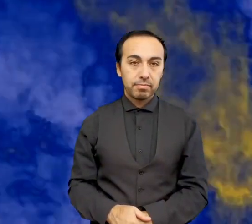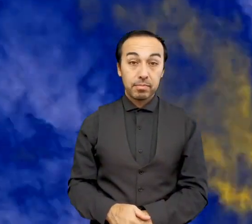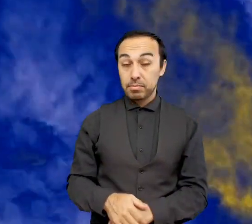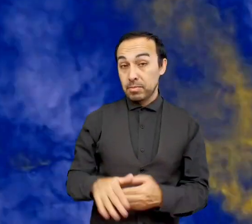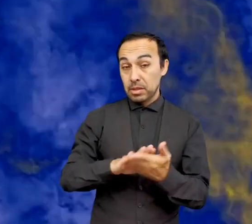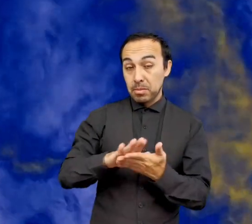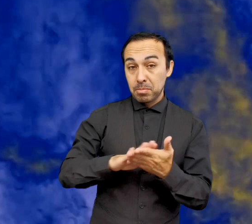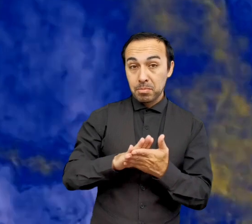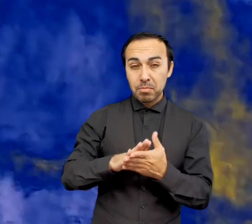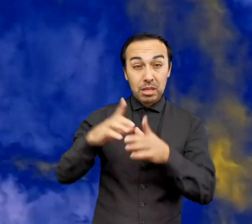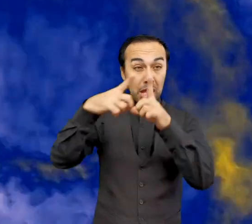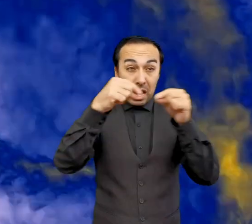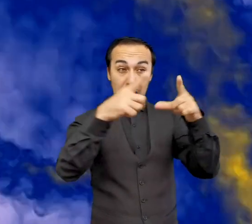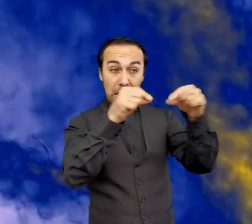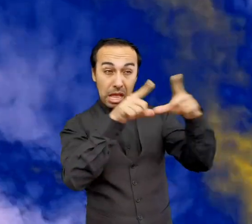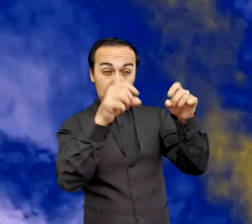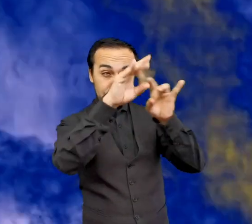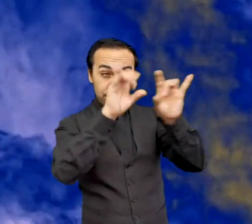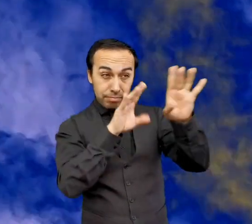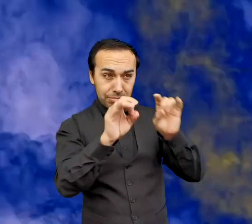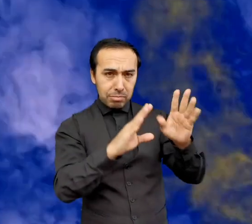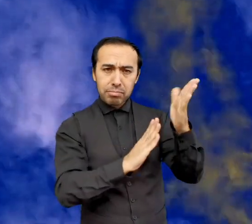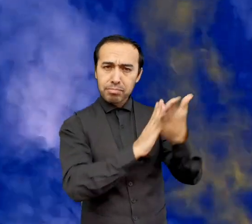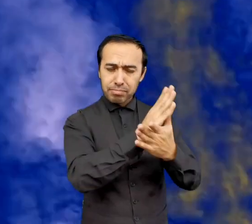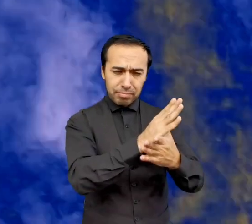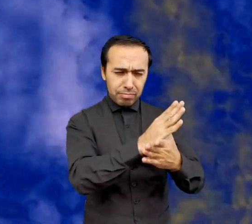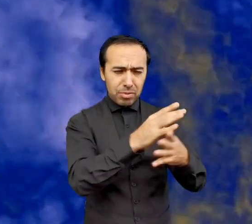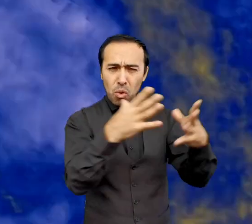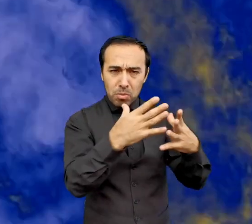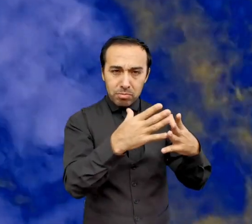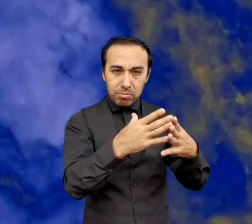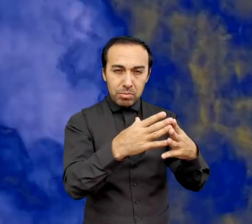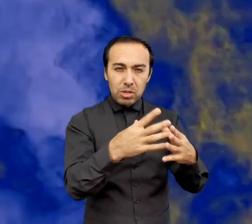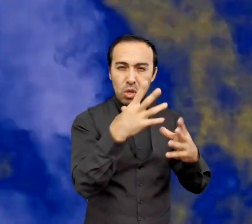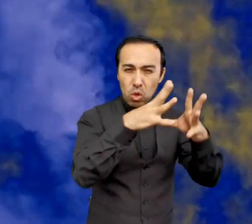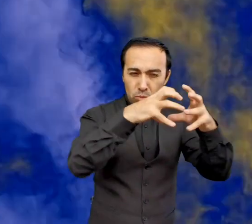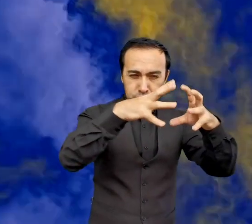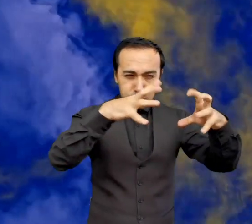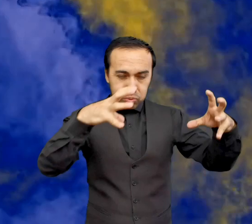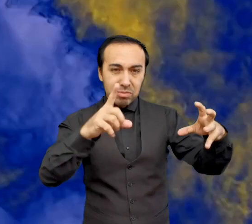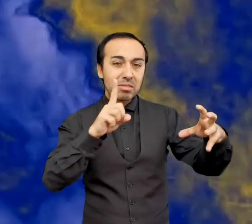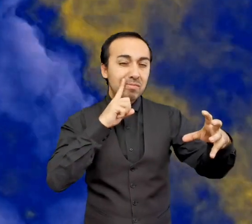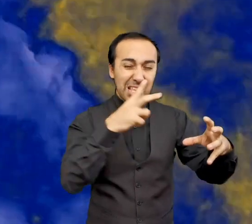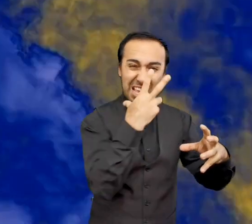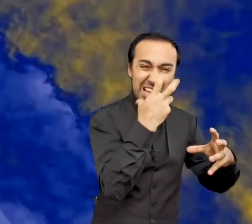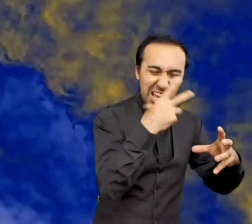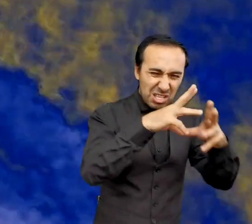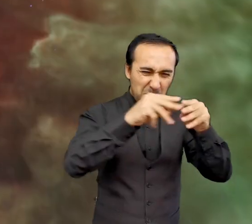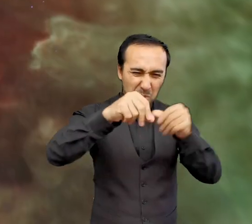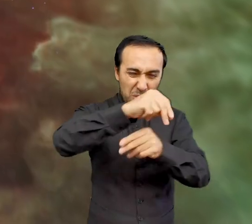Las estrellas nacen a partir de nubes moleculares de gas y polvo, unas zonas extremadamente